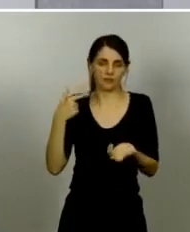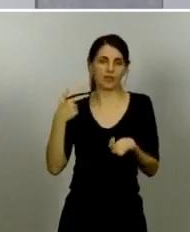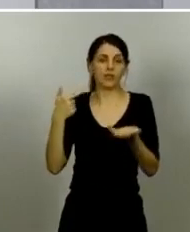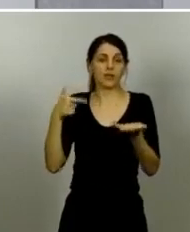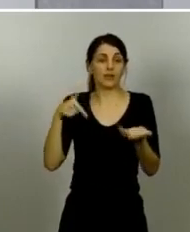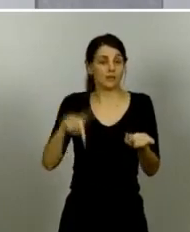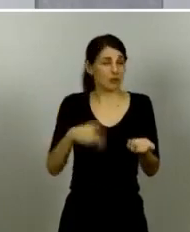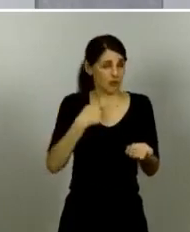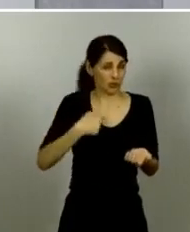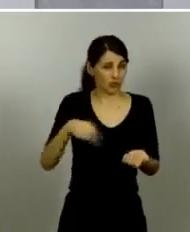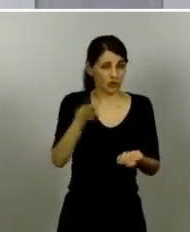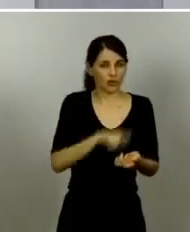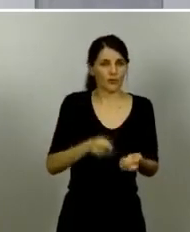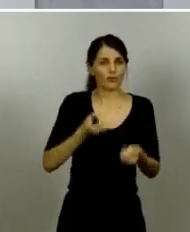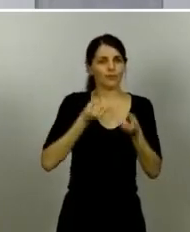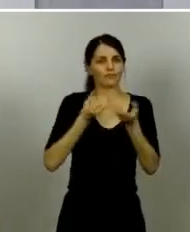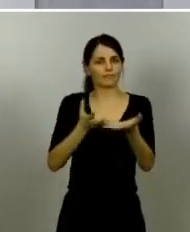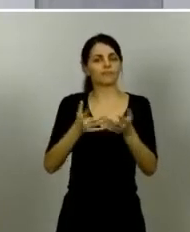movilidad de los ciudadanos